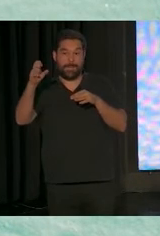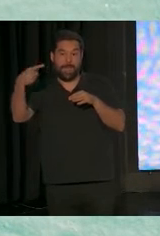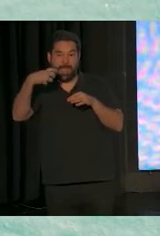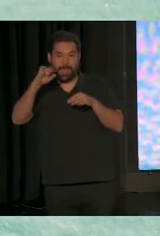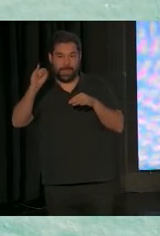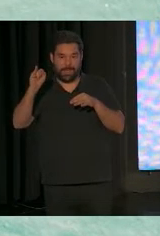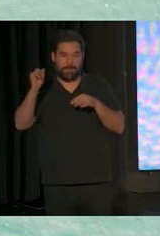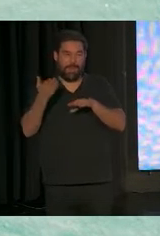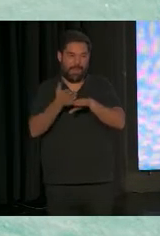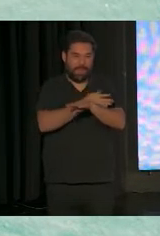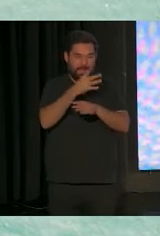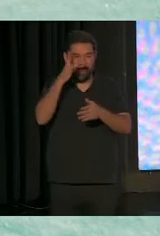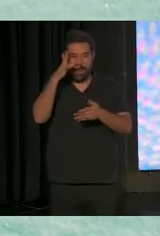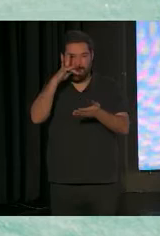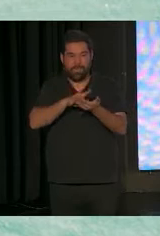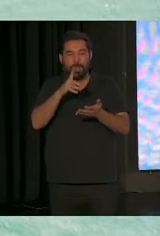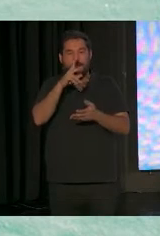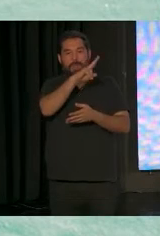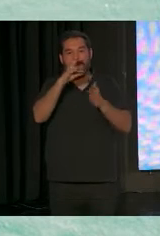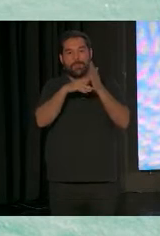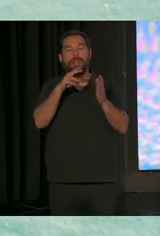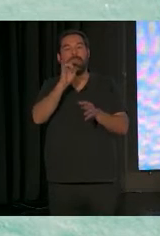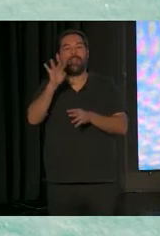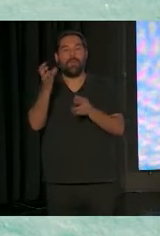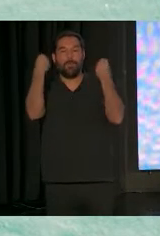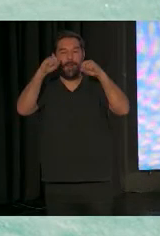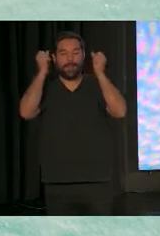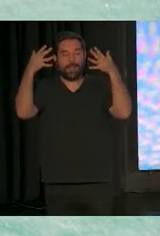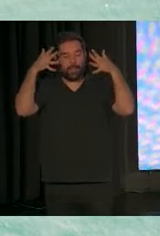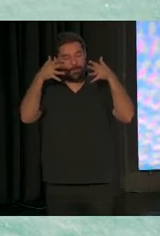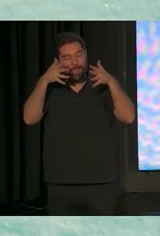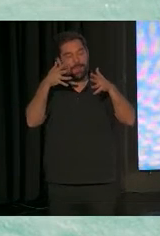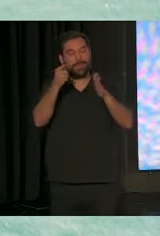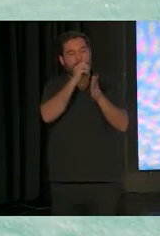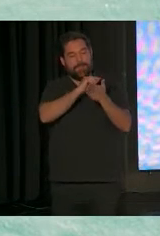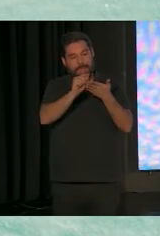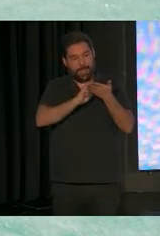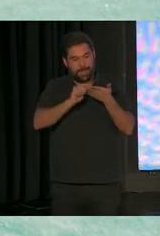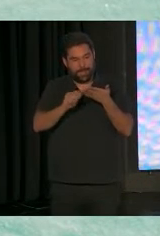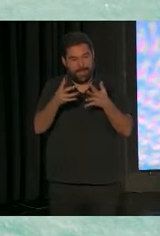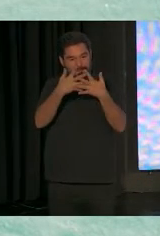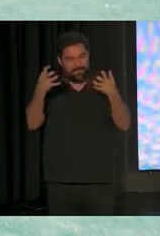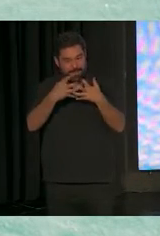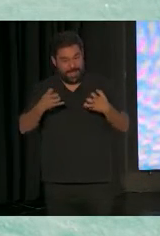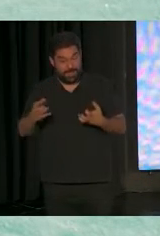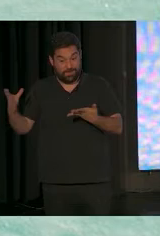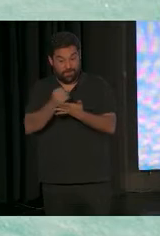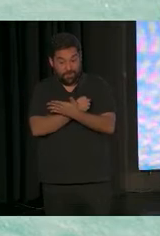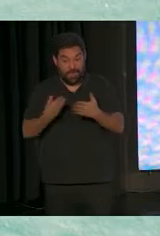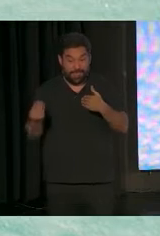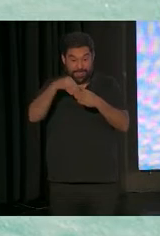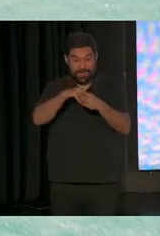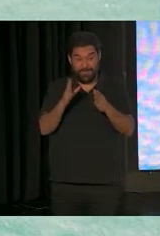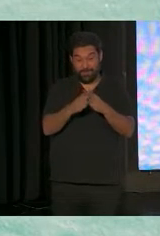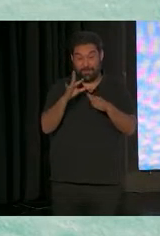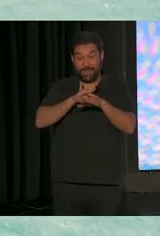ya tuve que las prácticas recomendadas escritas, en 2004 todas las frases que he dicho están escritas en la